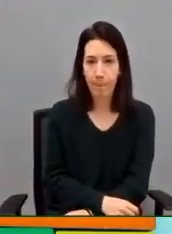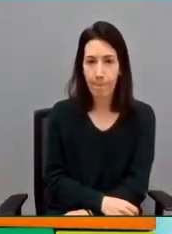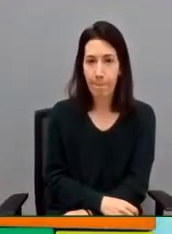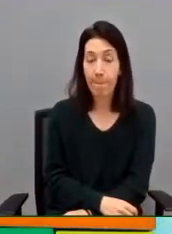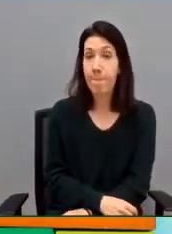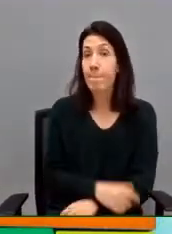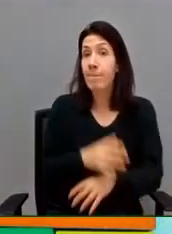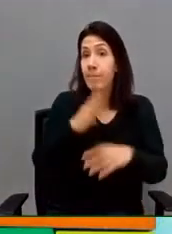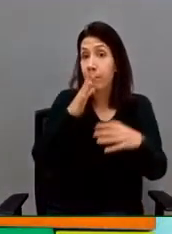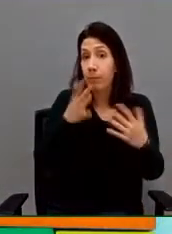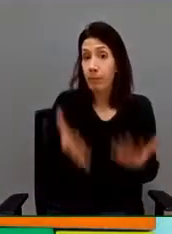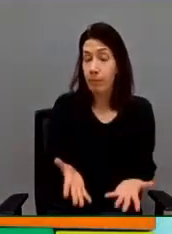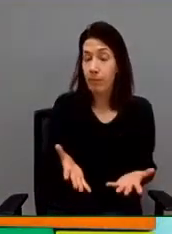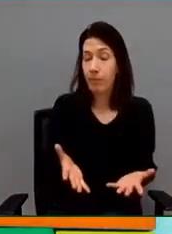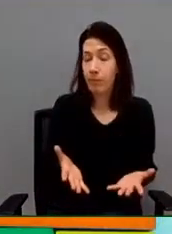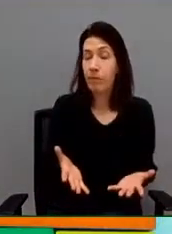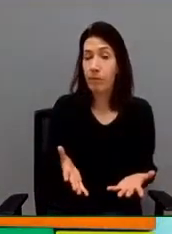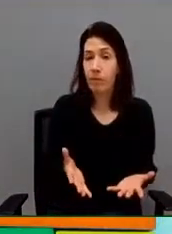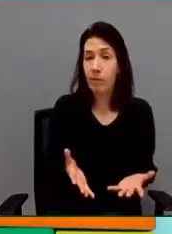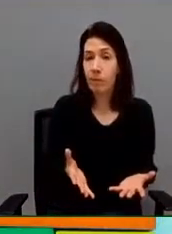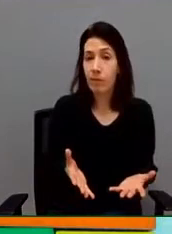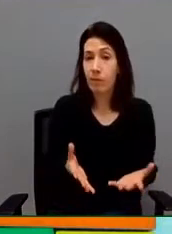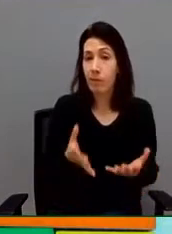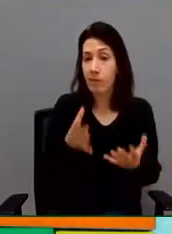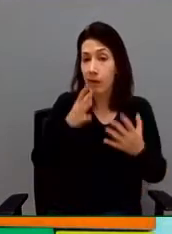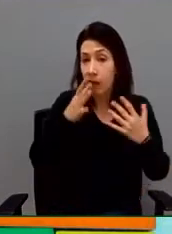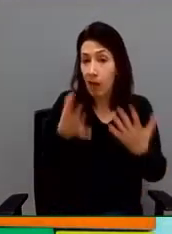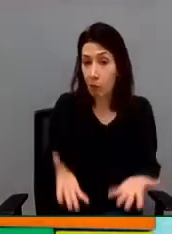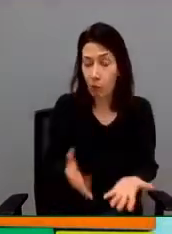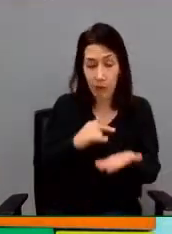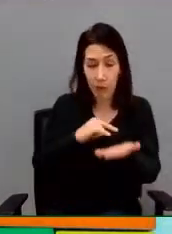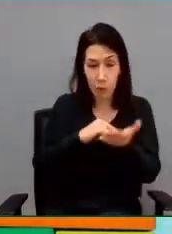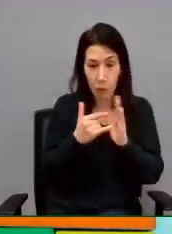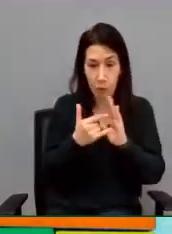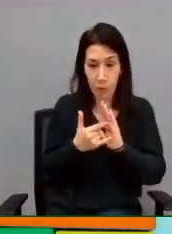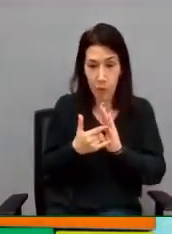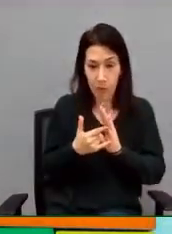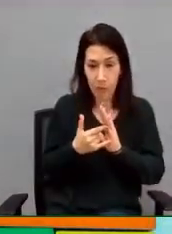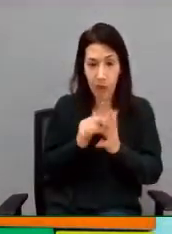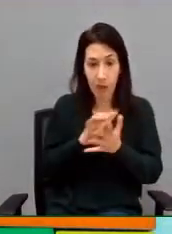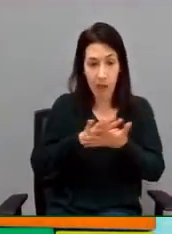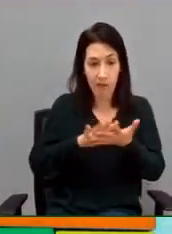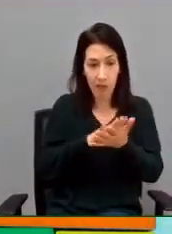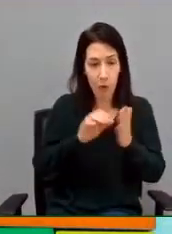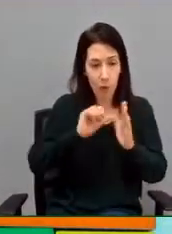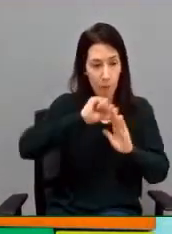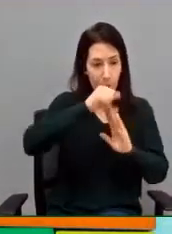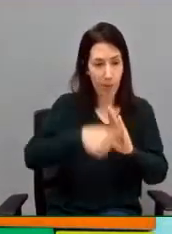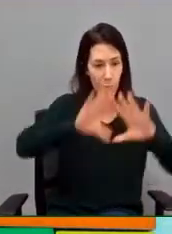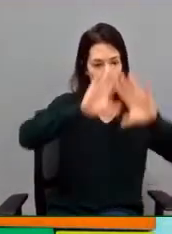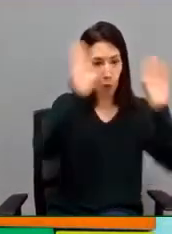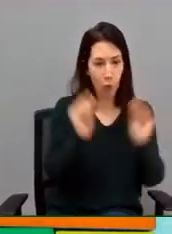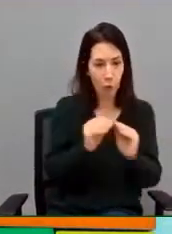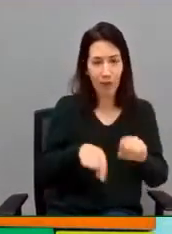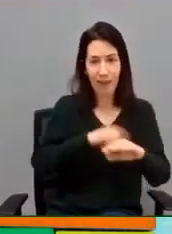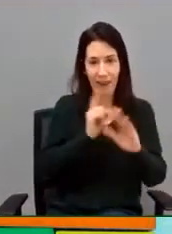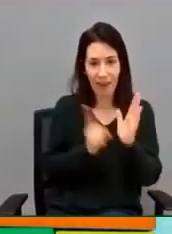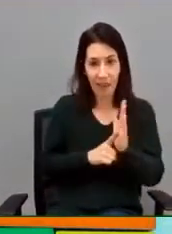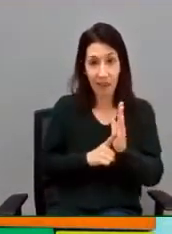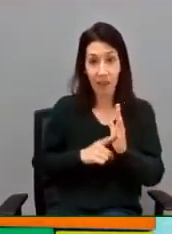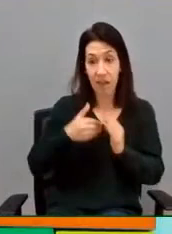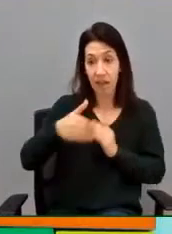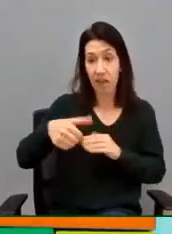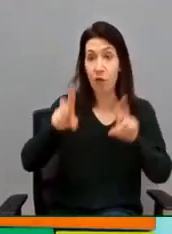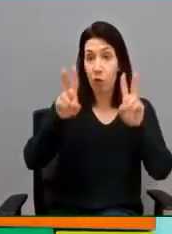Actualmente, con las evoluciones en lo que es el marco legal que tenemos, con la nueva ley